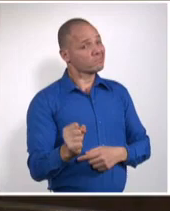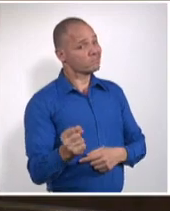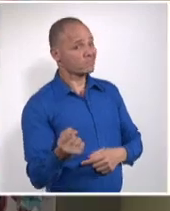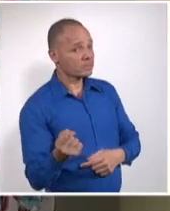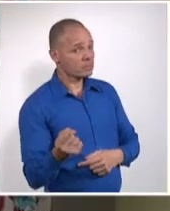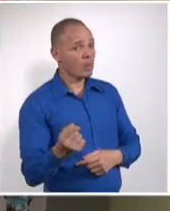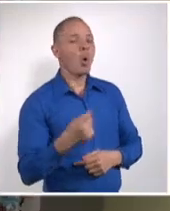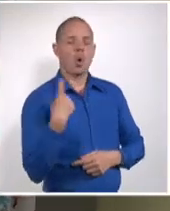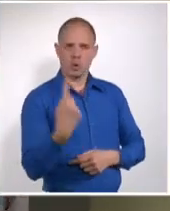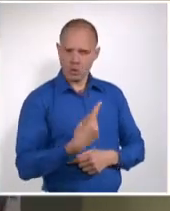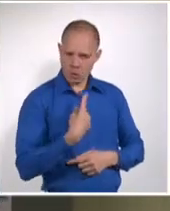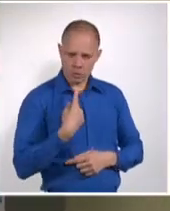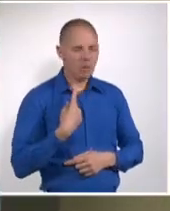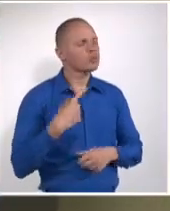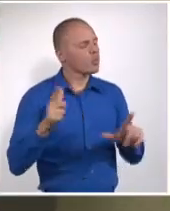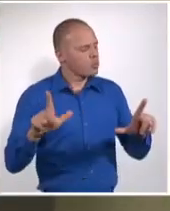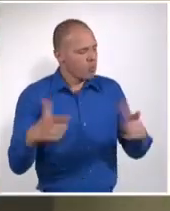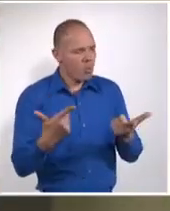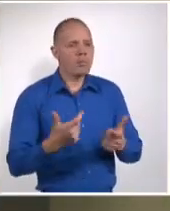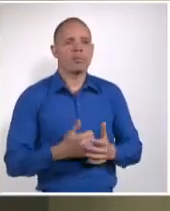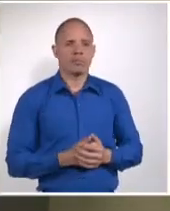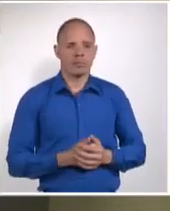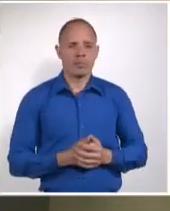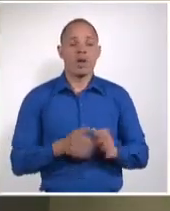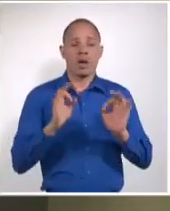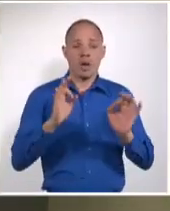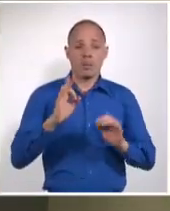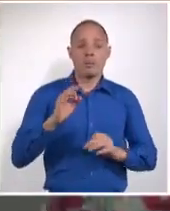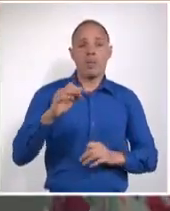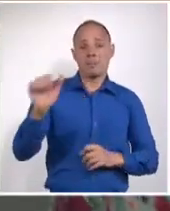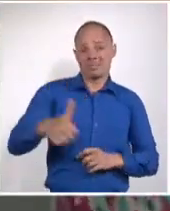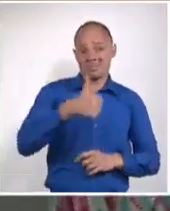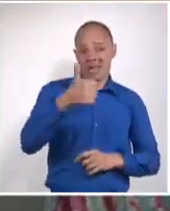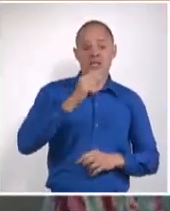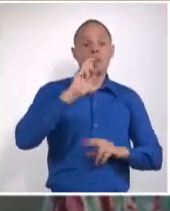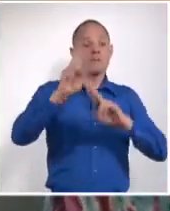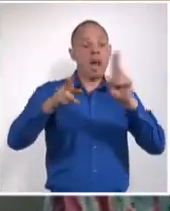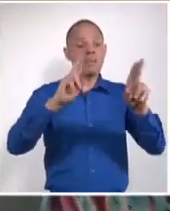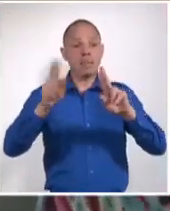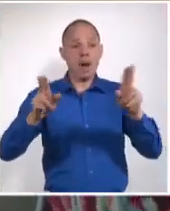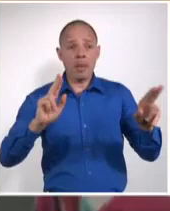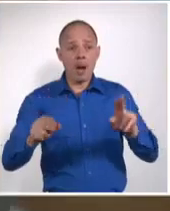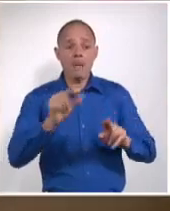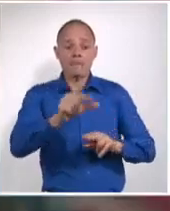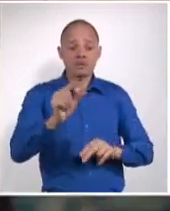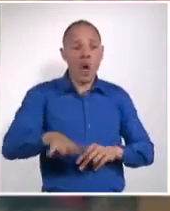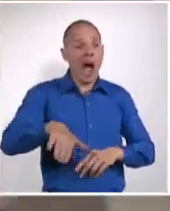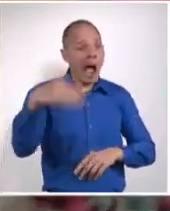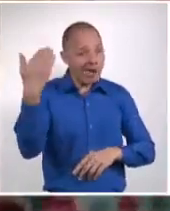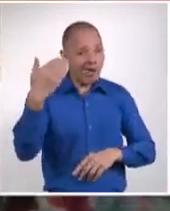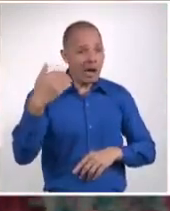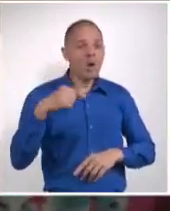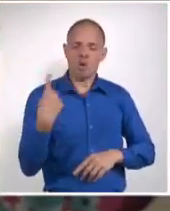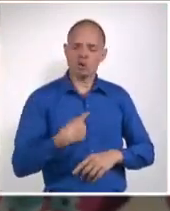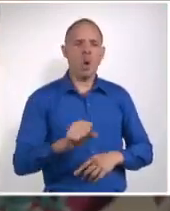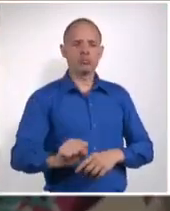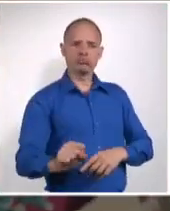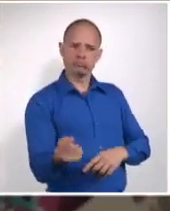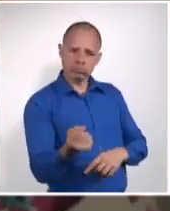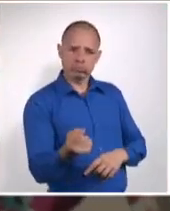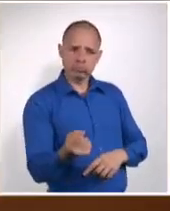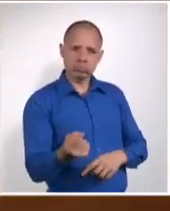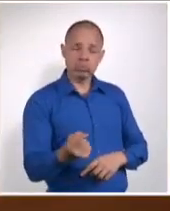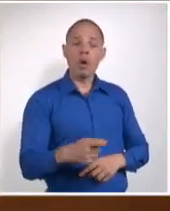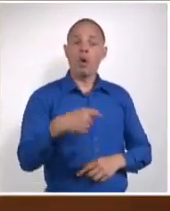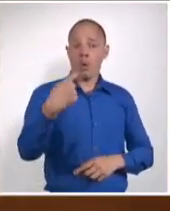desde su comportamiento las indicaciones que está dando el país en estos momentos. El sistema de tribunales cubano está listo para